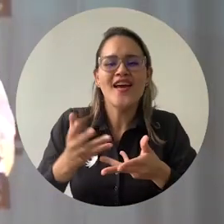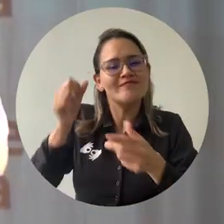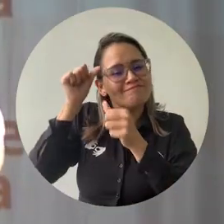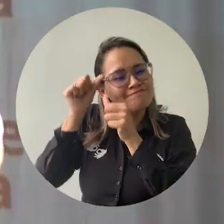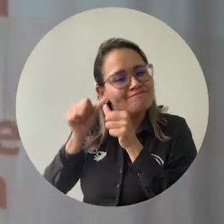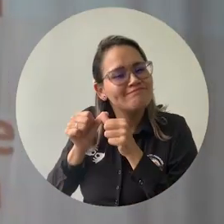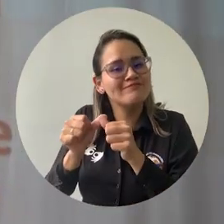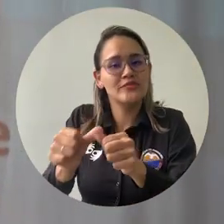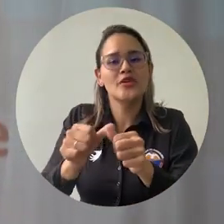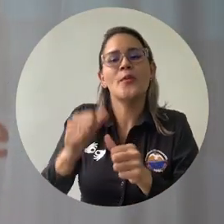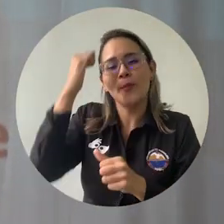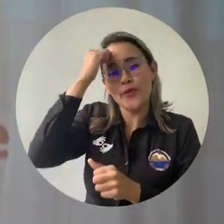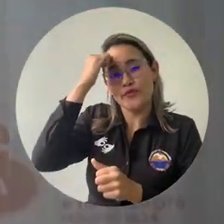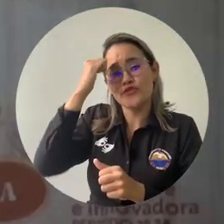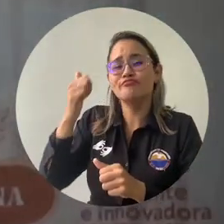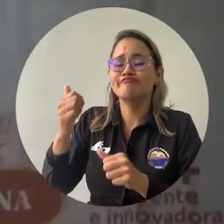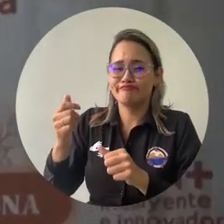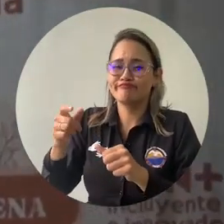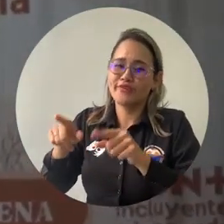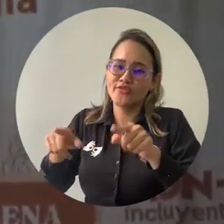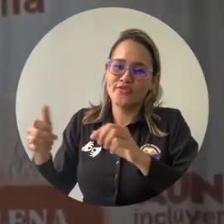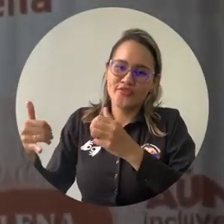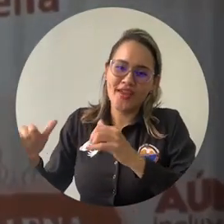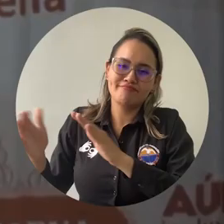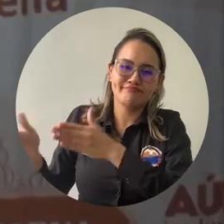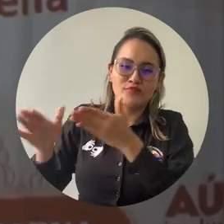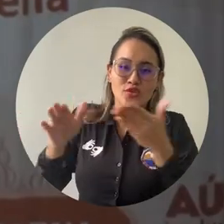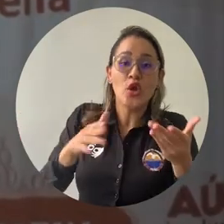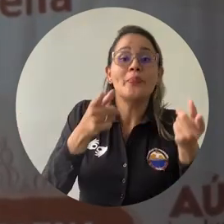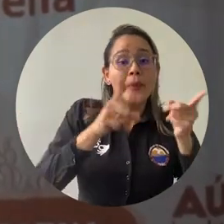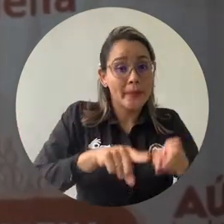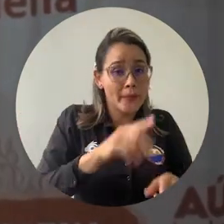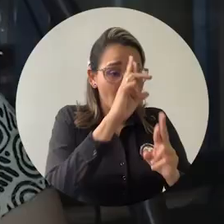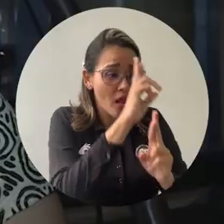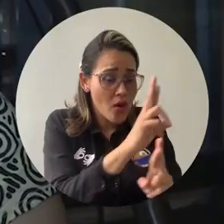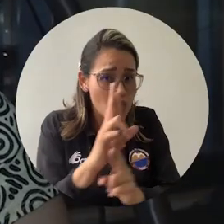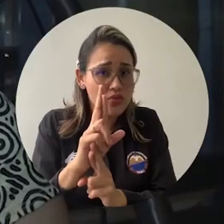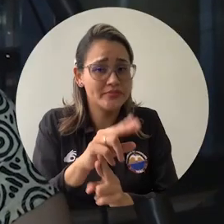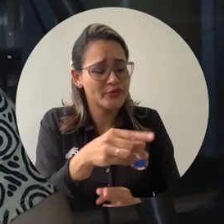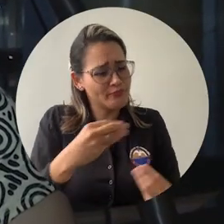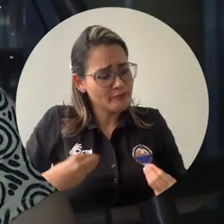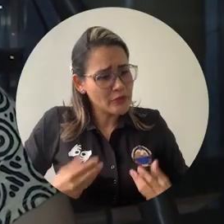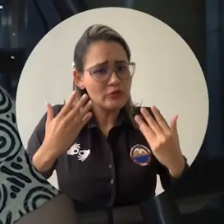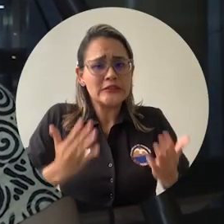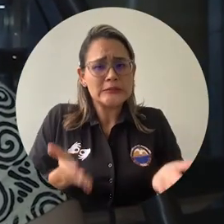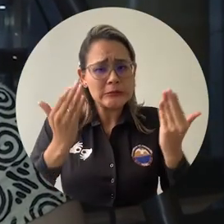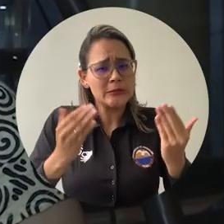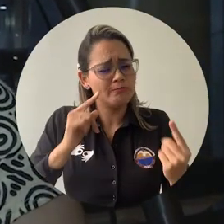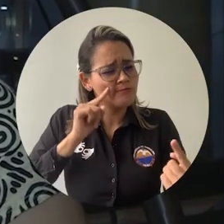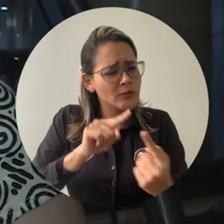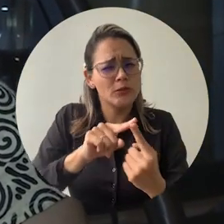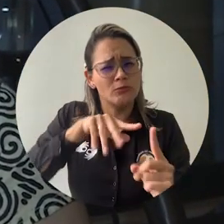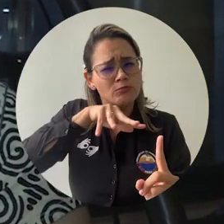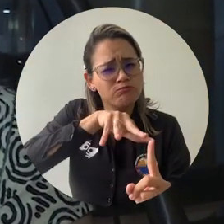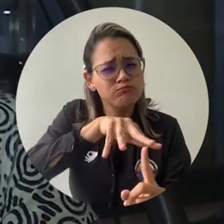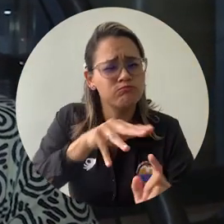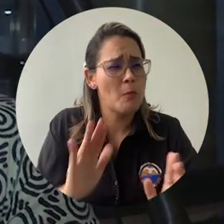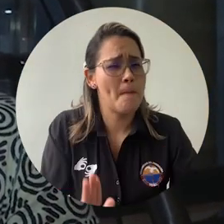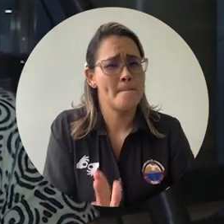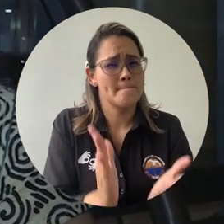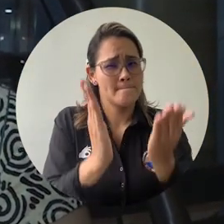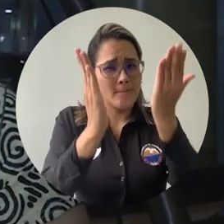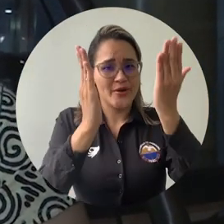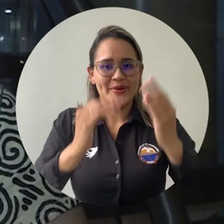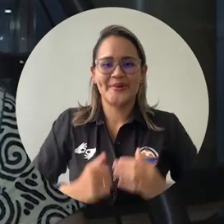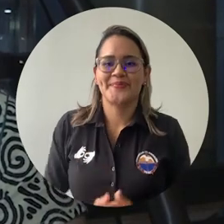entregando su conocimiento y pasión para transformar vidas en el territorio. Honramos su memoria y pienso que la institución se